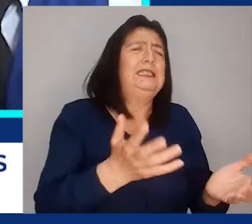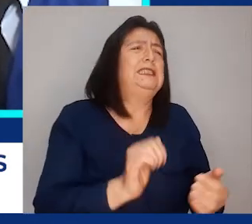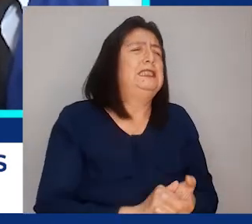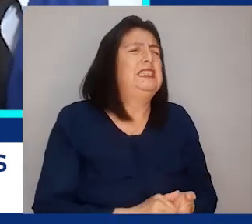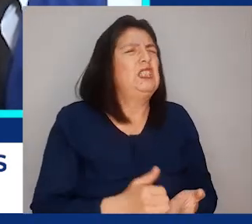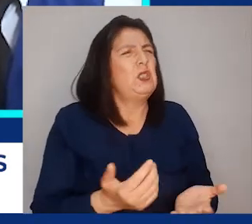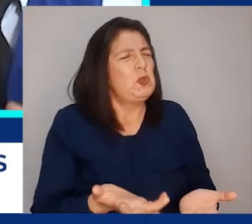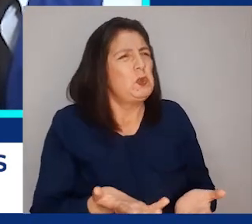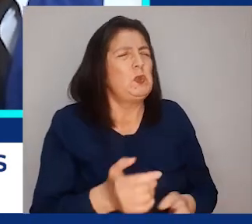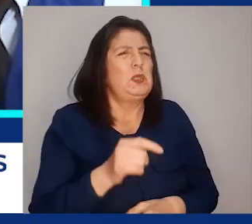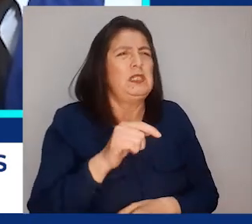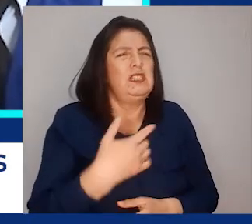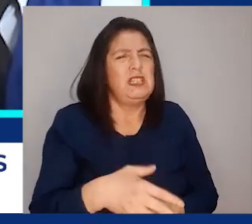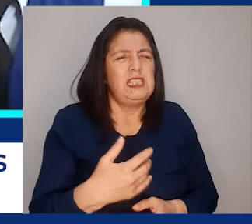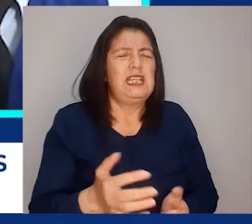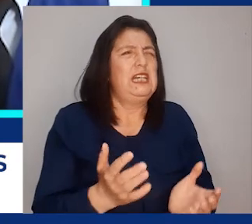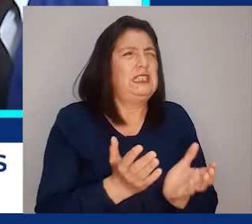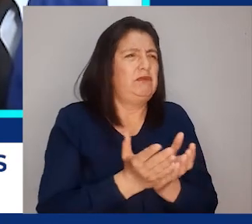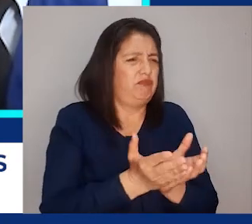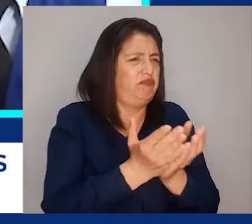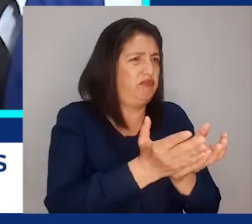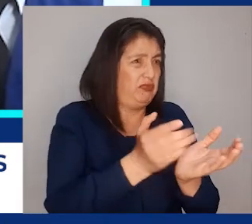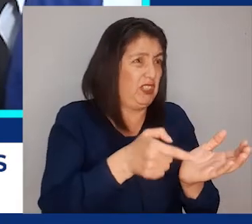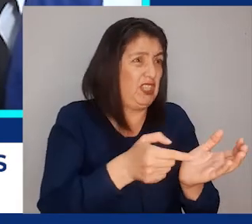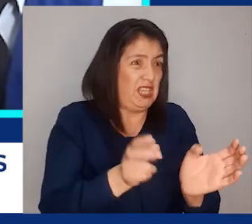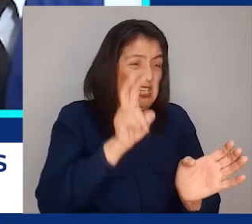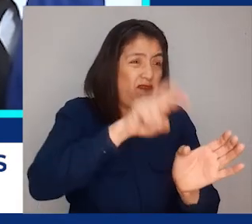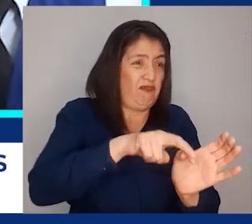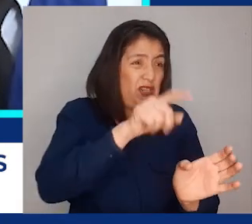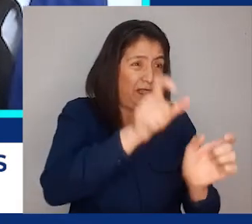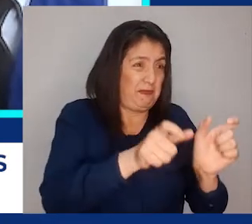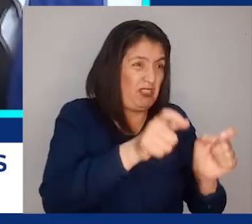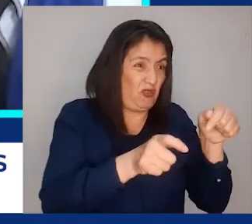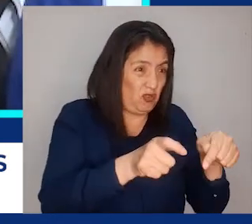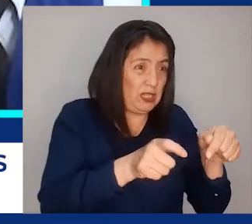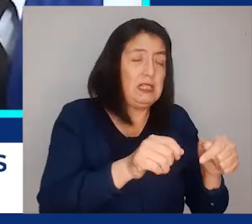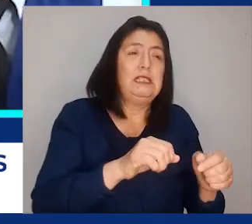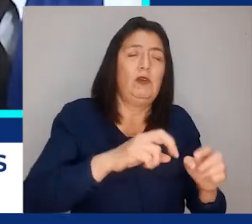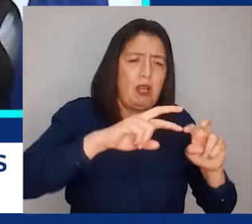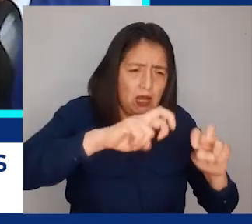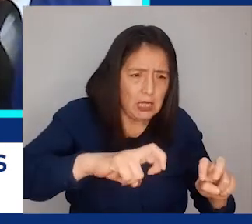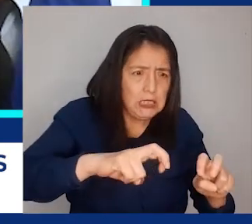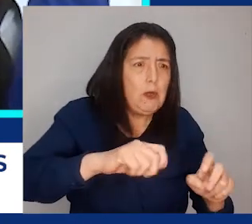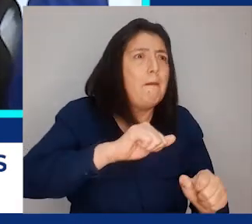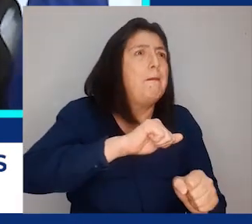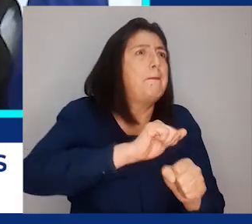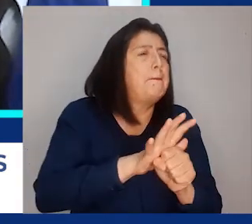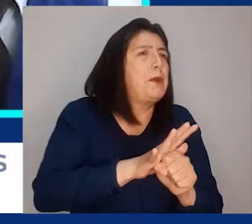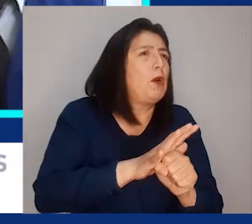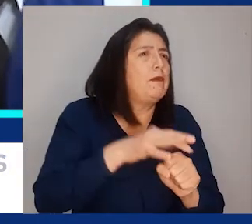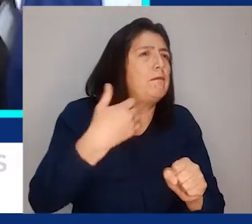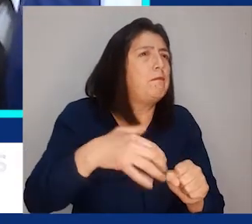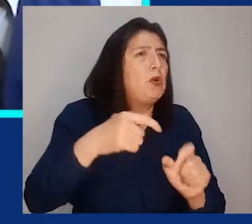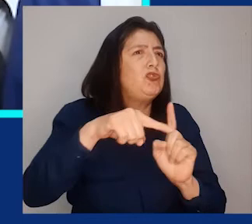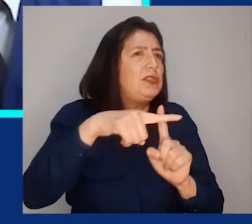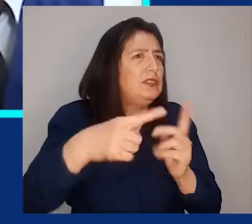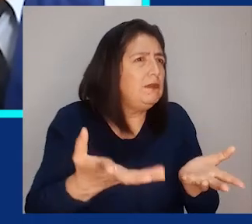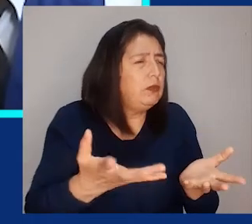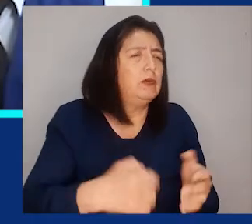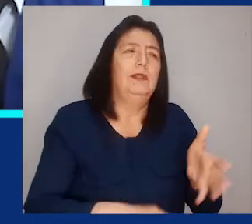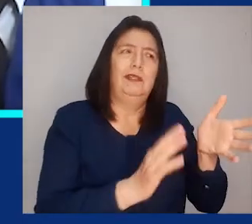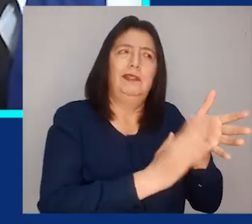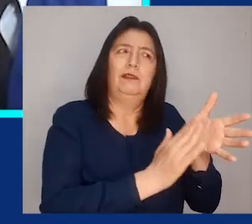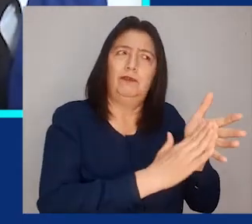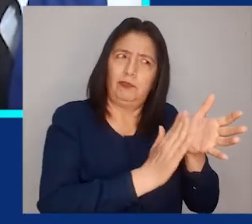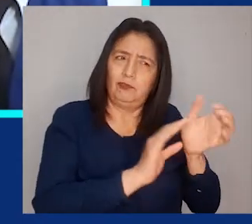es que las tripulantes de estas embarcaciones se dieron positivo para COVID-19. La Defensoría del